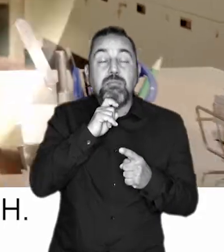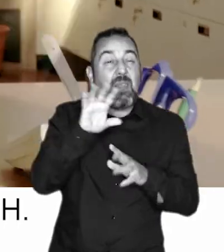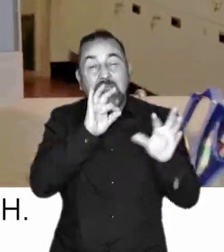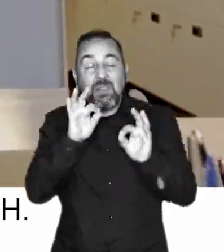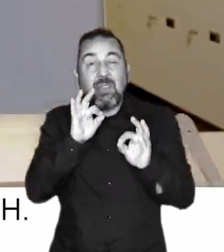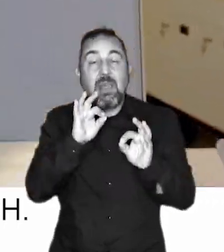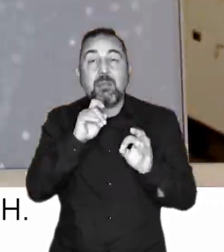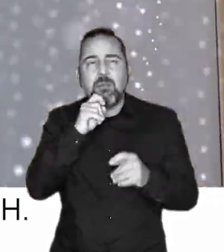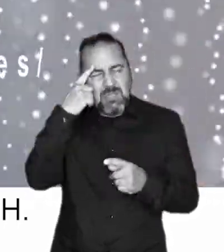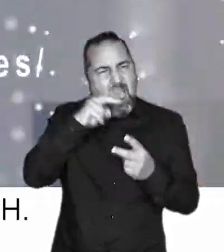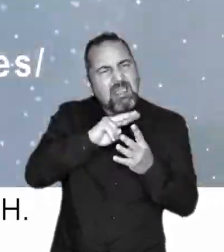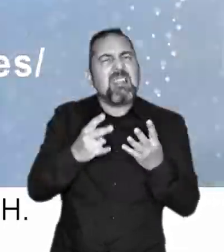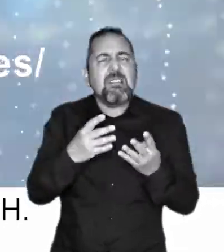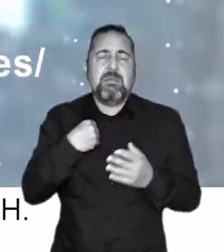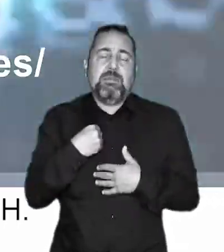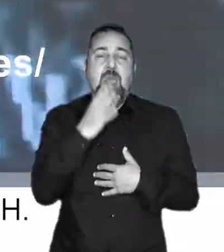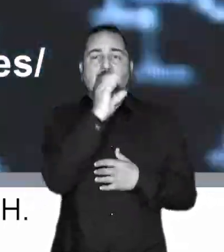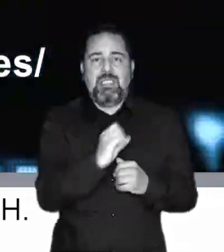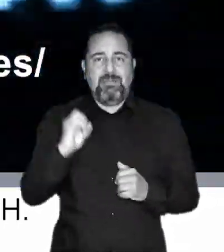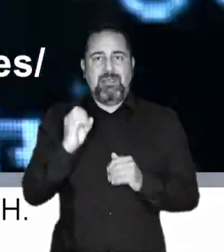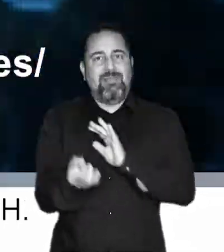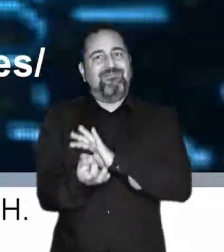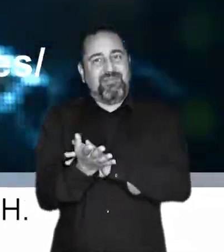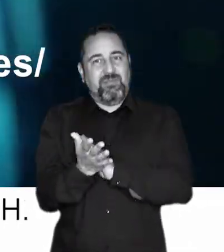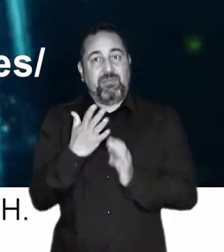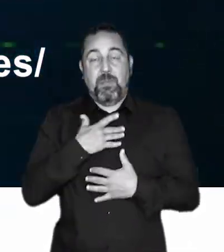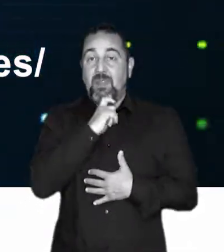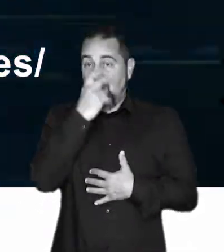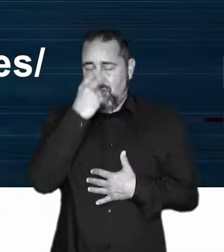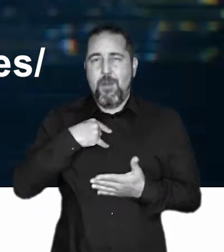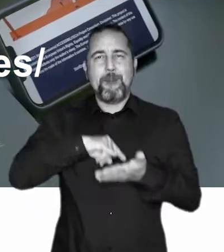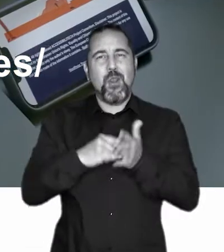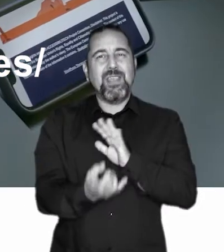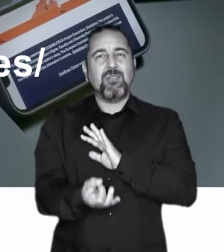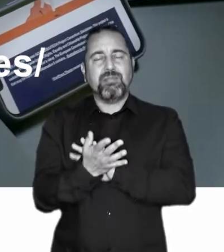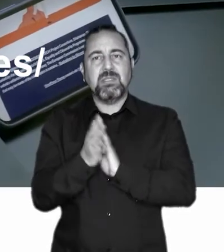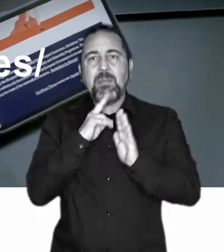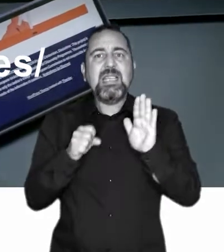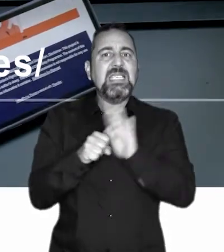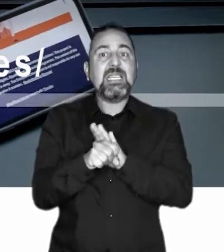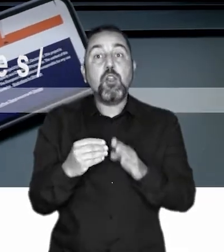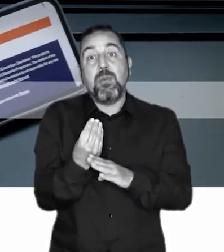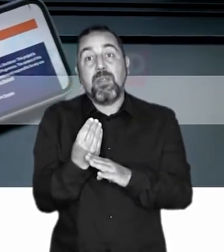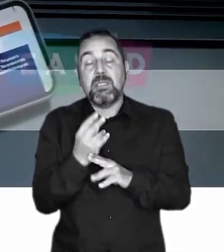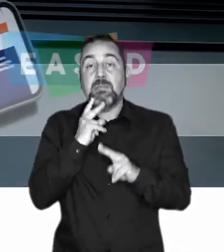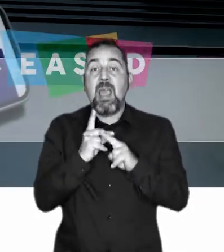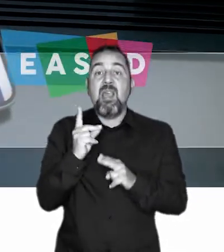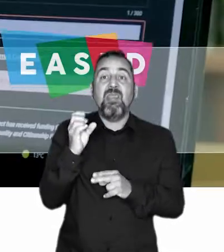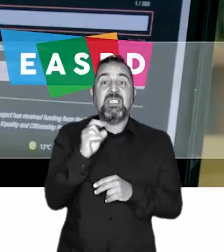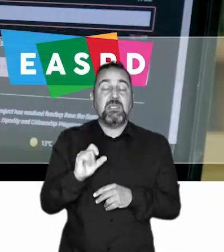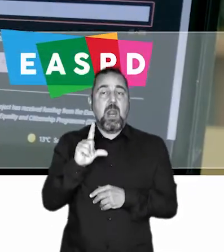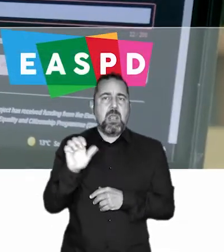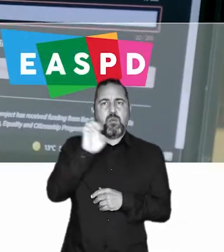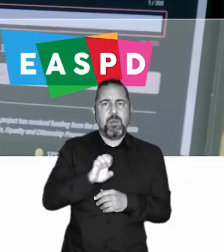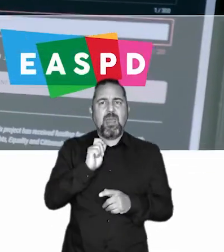Para identificar esas alternativas ha nacido Accessibility Tech, un proyecto desarrollado por Fundación ONCE. Inserta